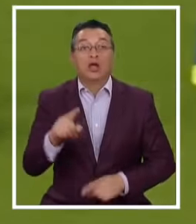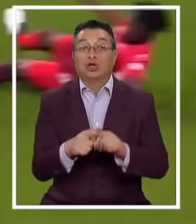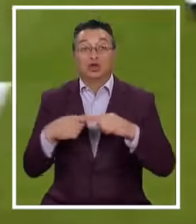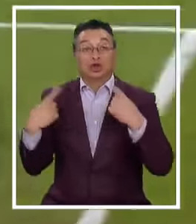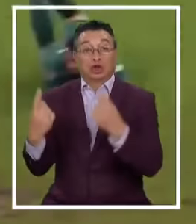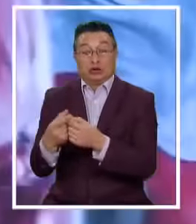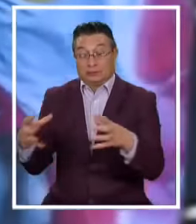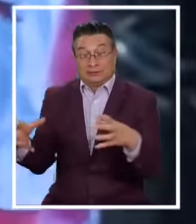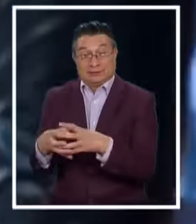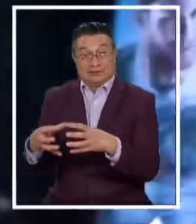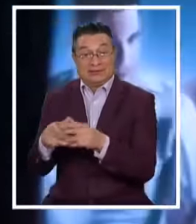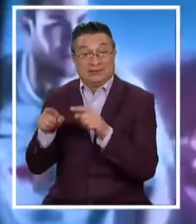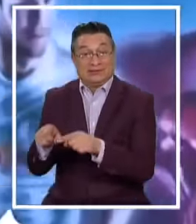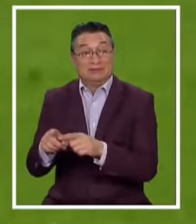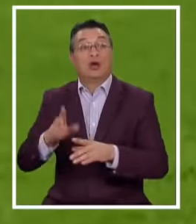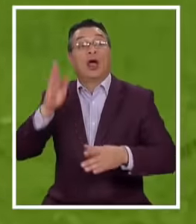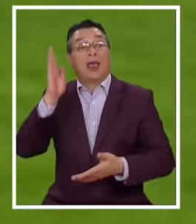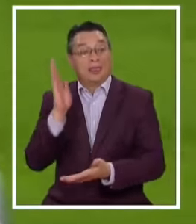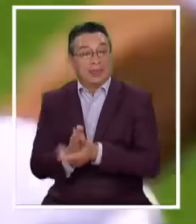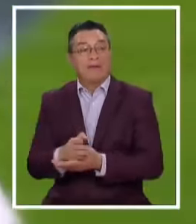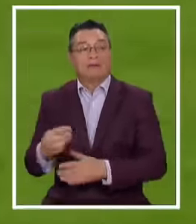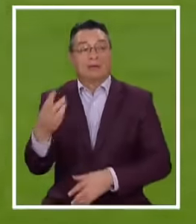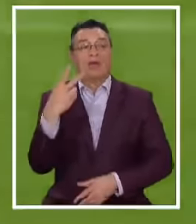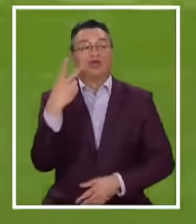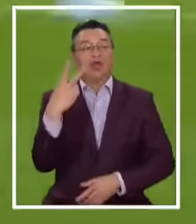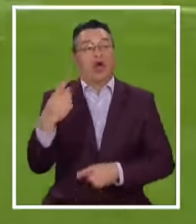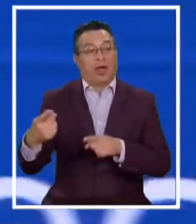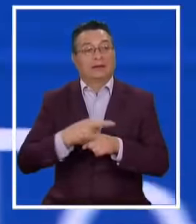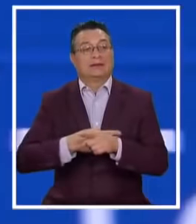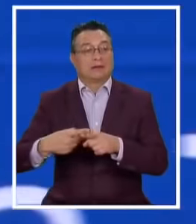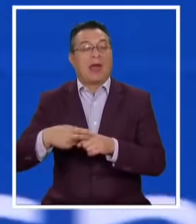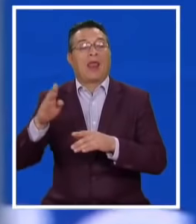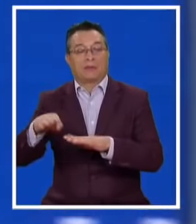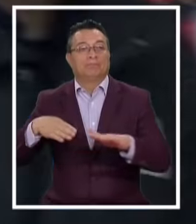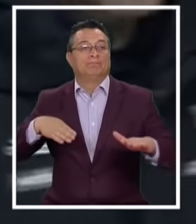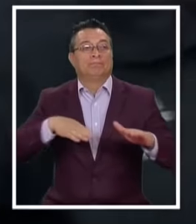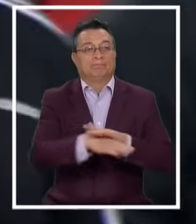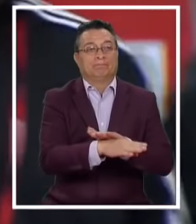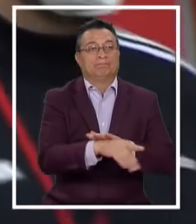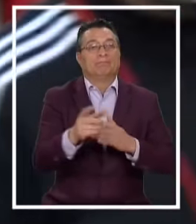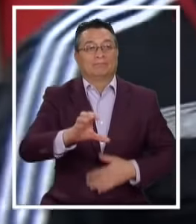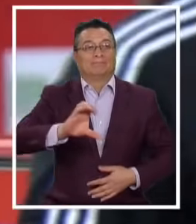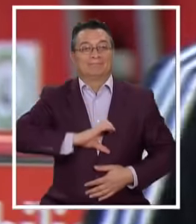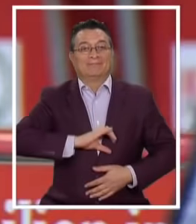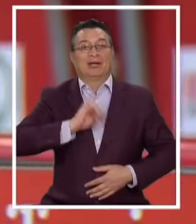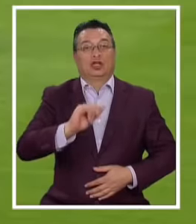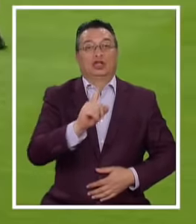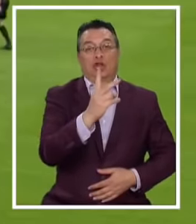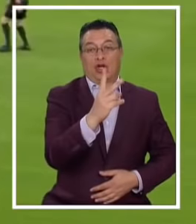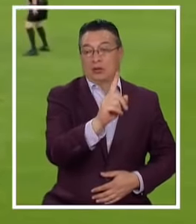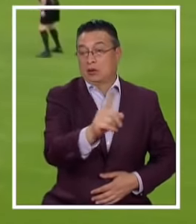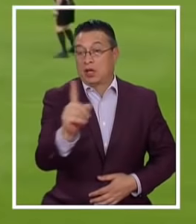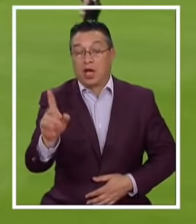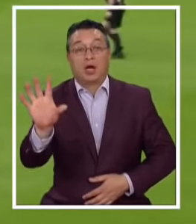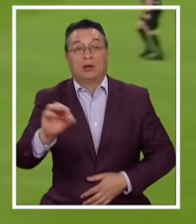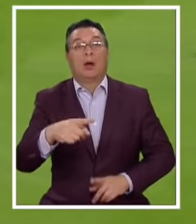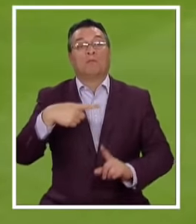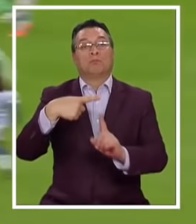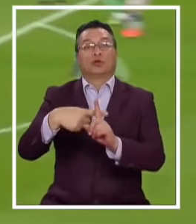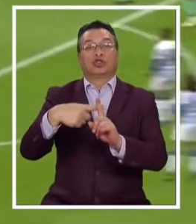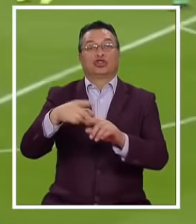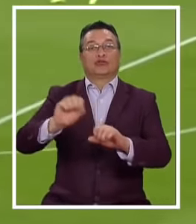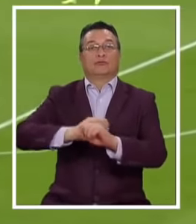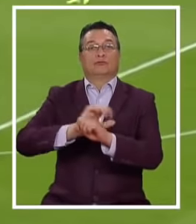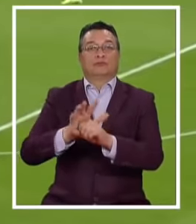equipo Del Gerta Berlín Se tiene que confinar Durante dos semanas Después de que El entrenador Pal Darda Y dos miembros Del equipo Dieran positivo